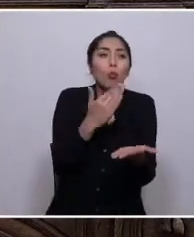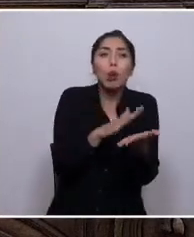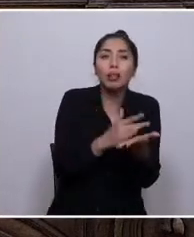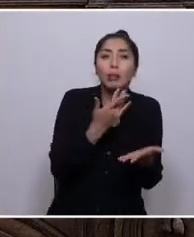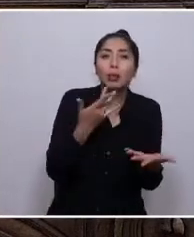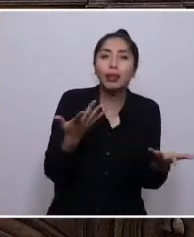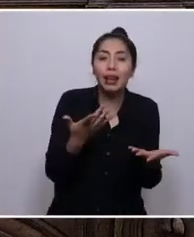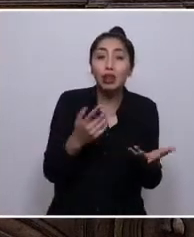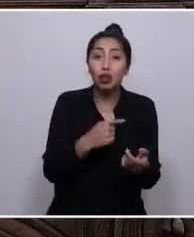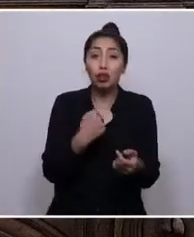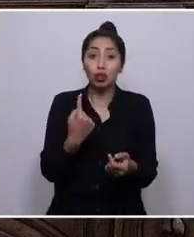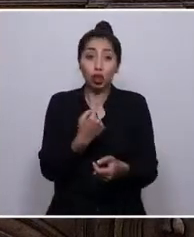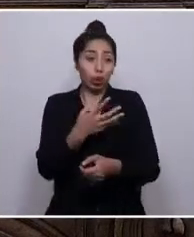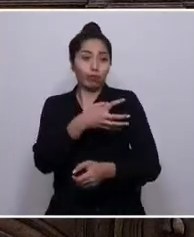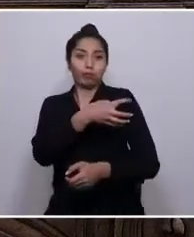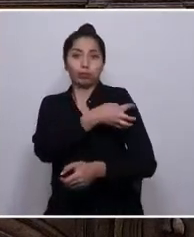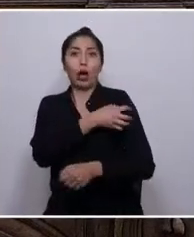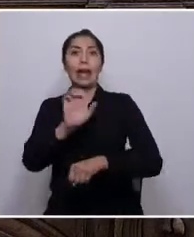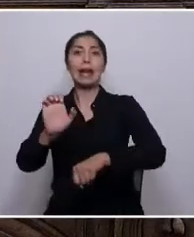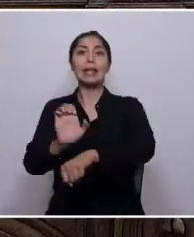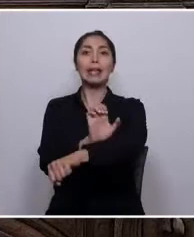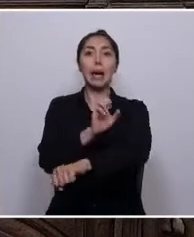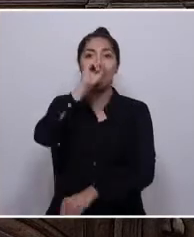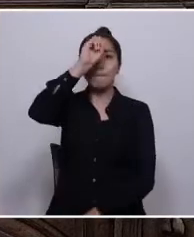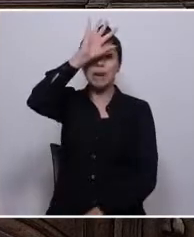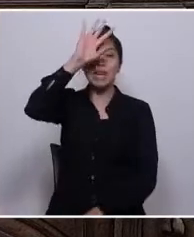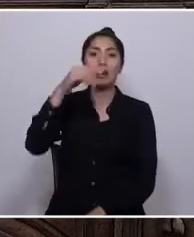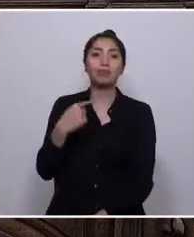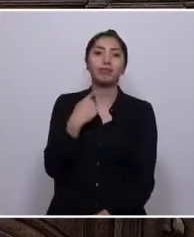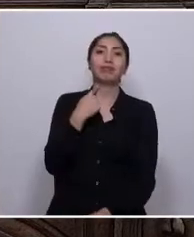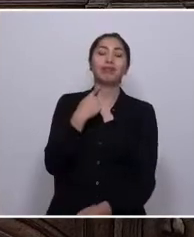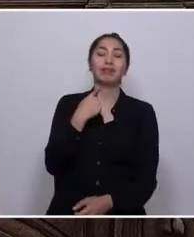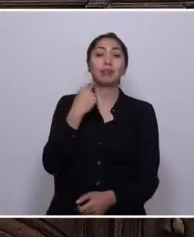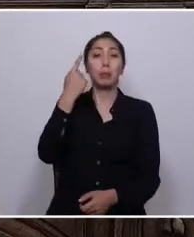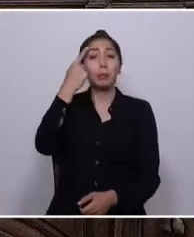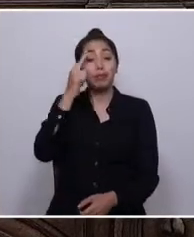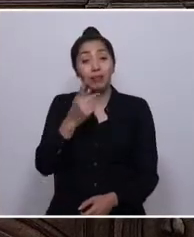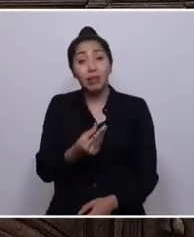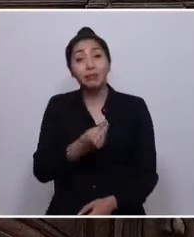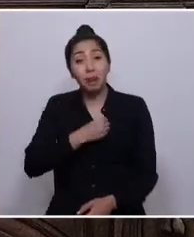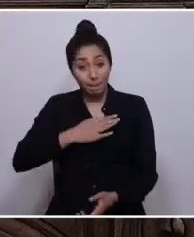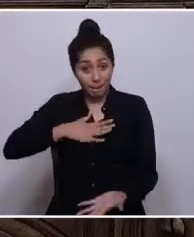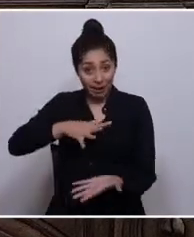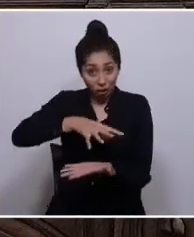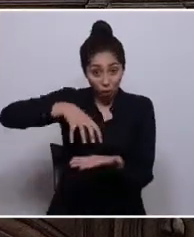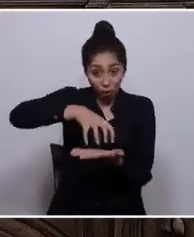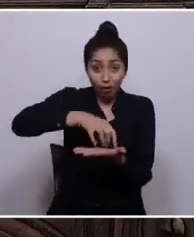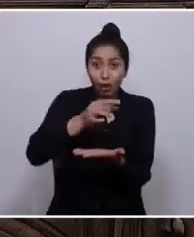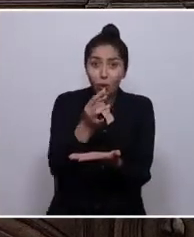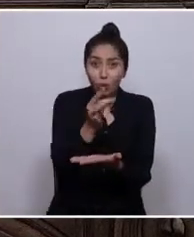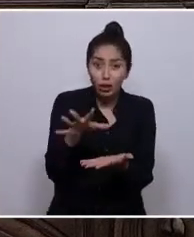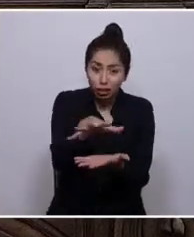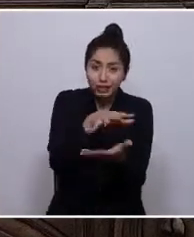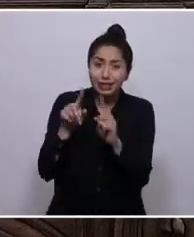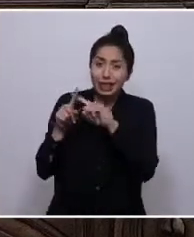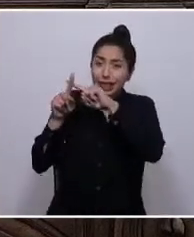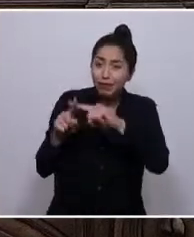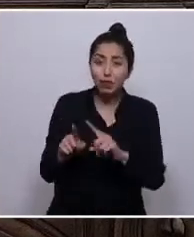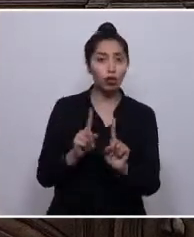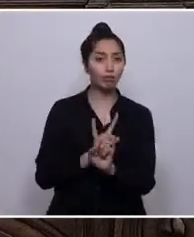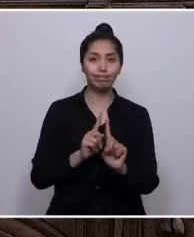a ser la capital de la energía para la minería, pero lamentablemente mi ciudad no es el único territorio en sacrificio.